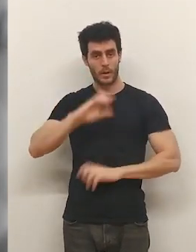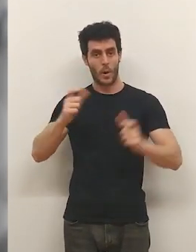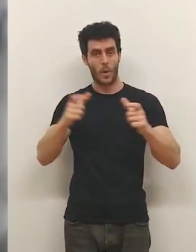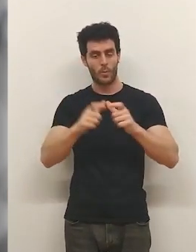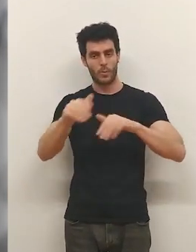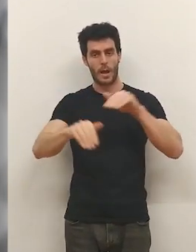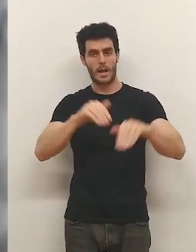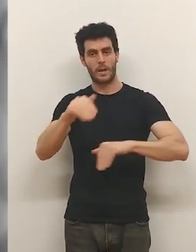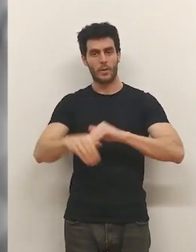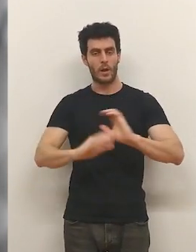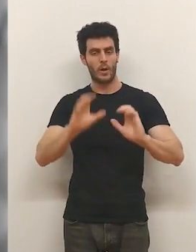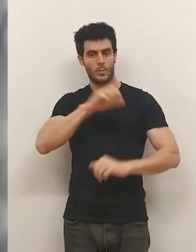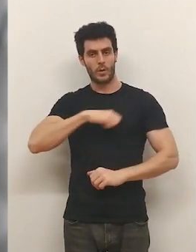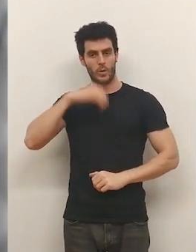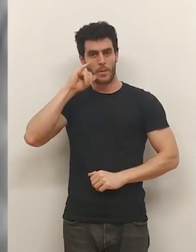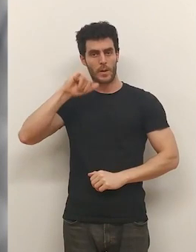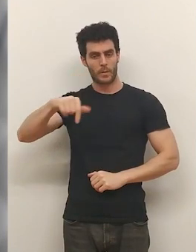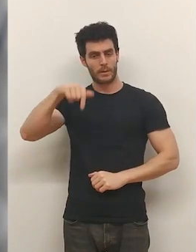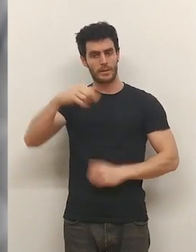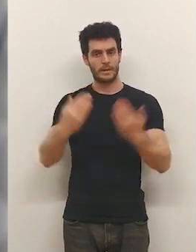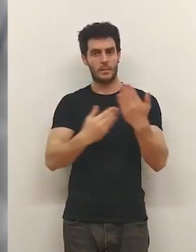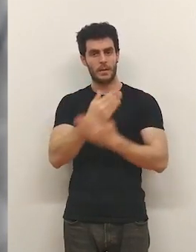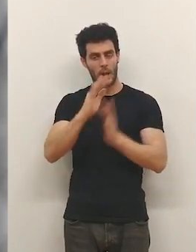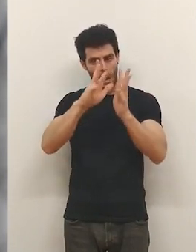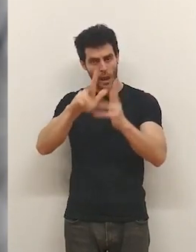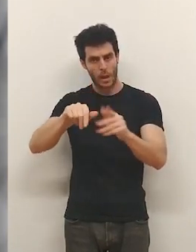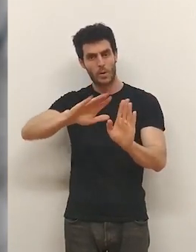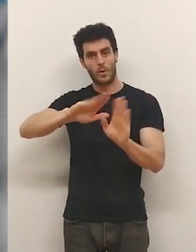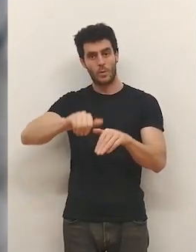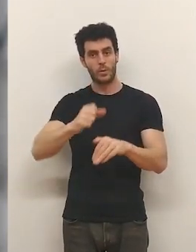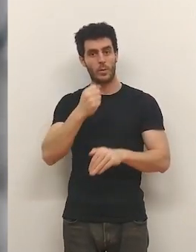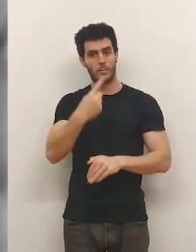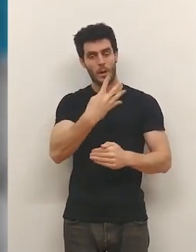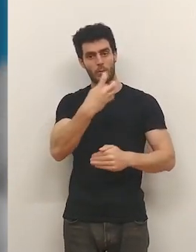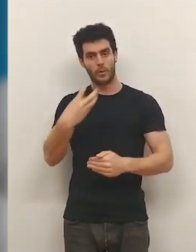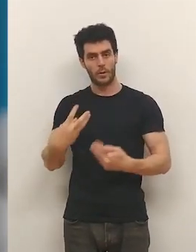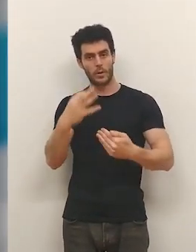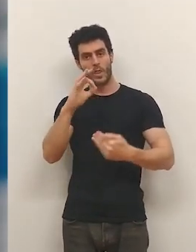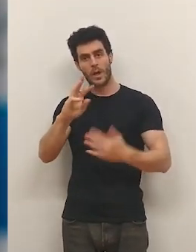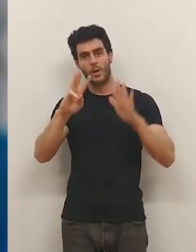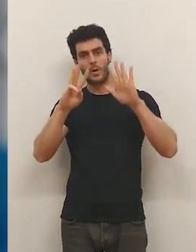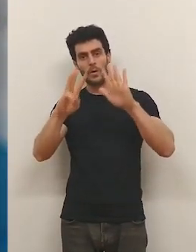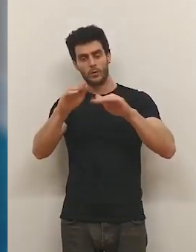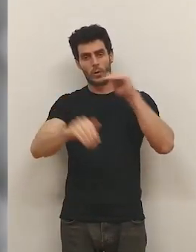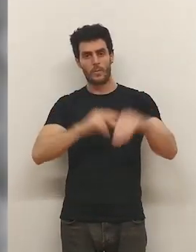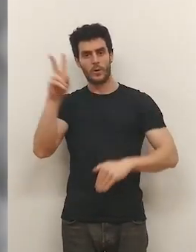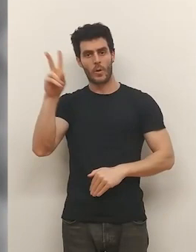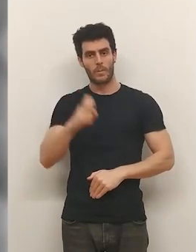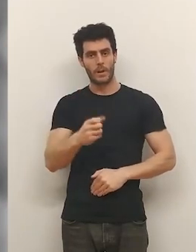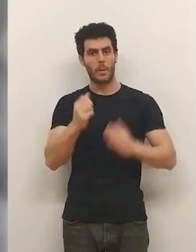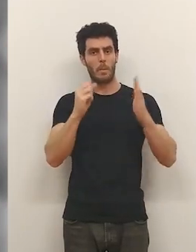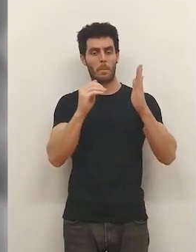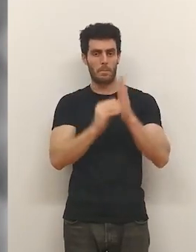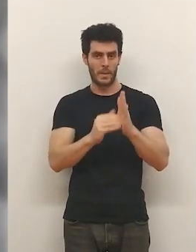La Junta Electoral de la Comunidad ha realizado esta mañana... ...este último escrutinio. Han llegado 1.408 votos de los que han sido declarados válidos